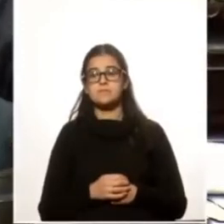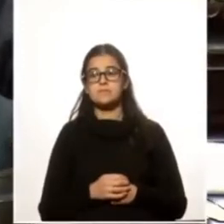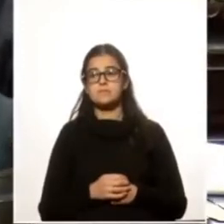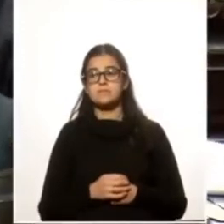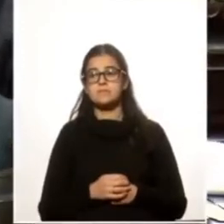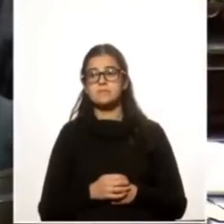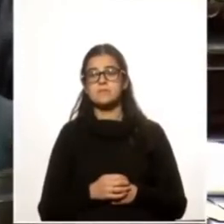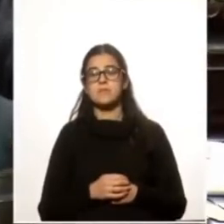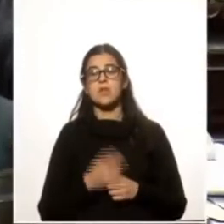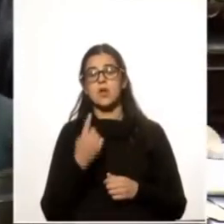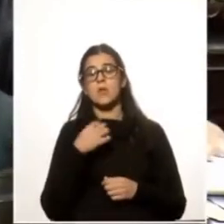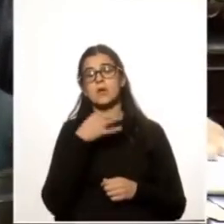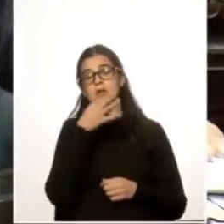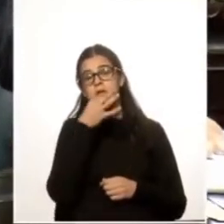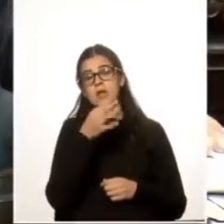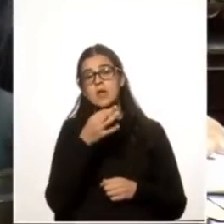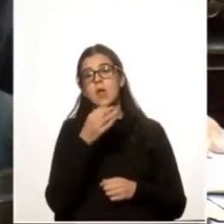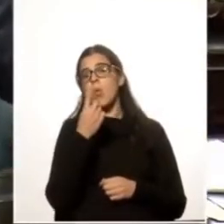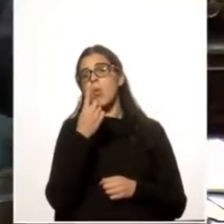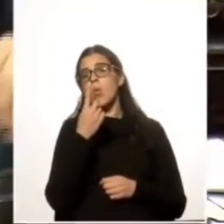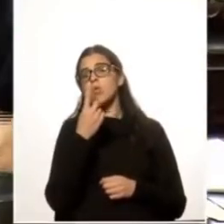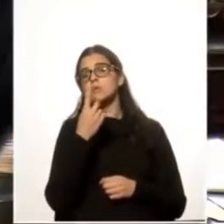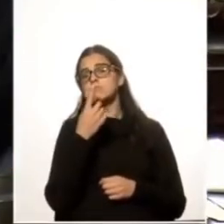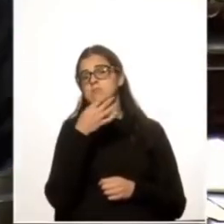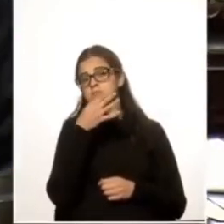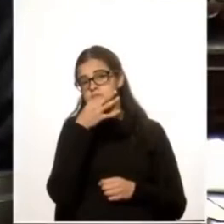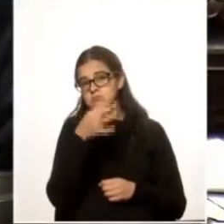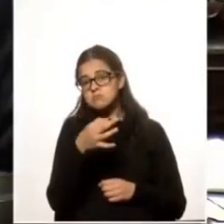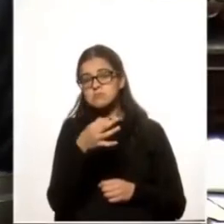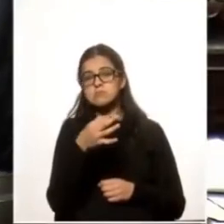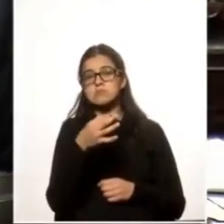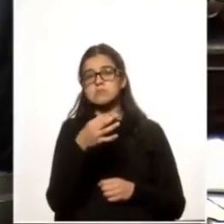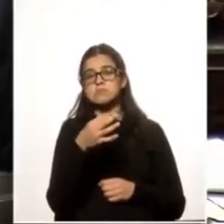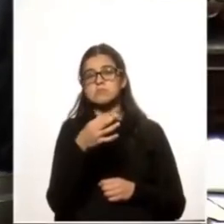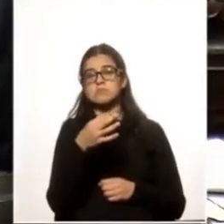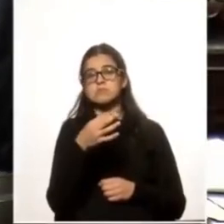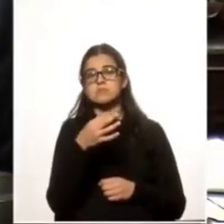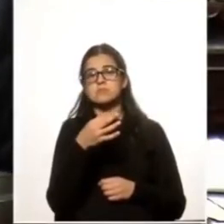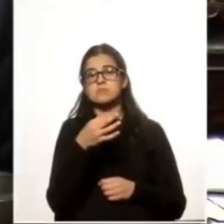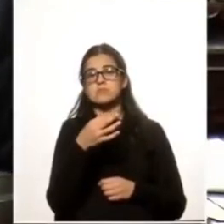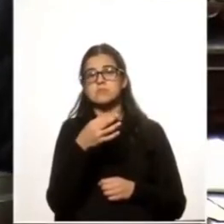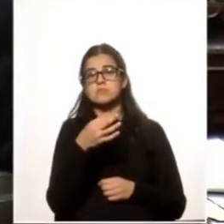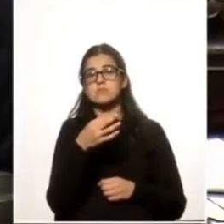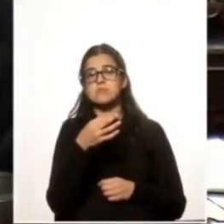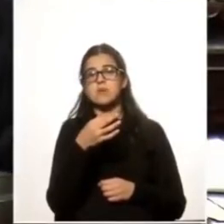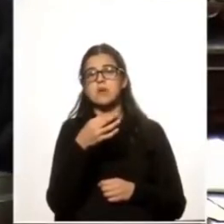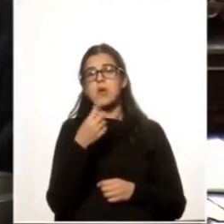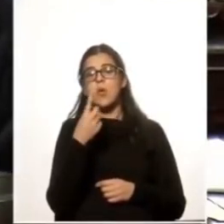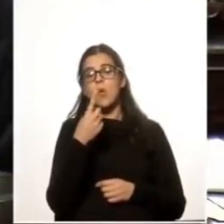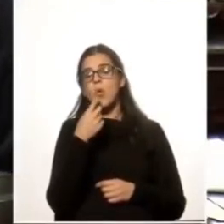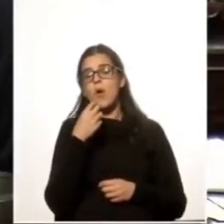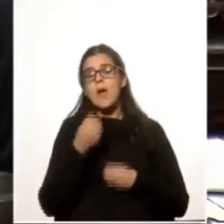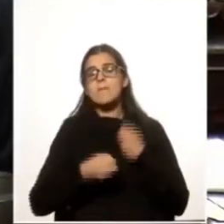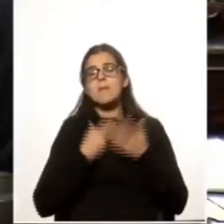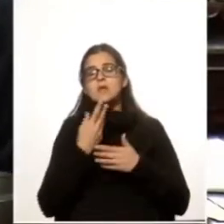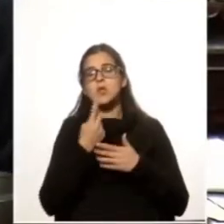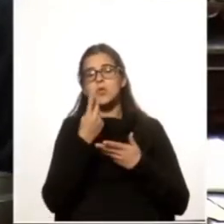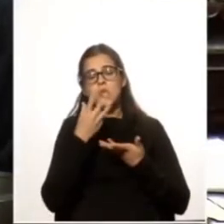Voy a citar simplemente un sector, la expresión de un sector